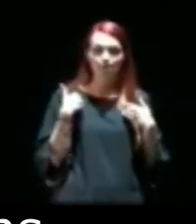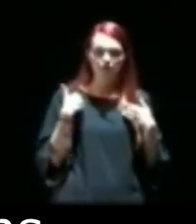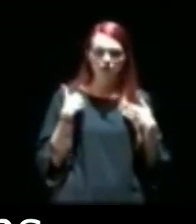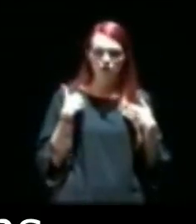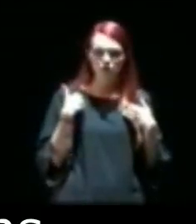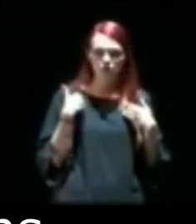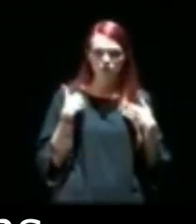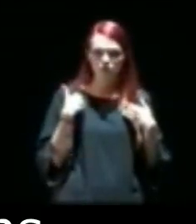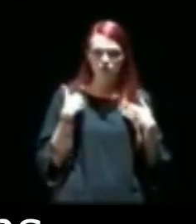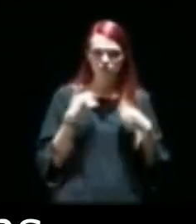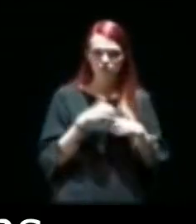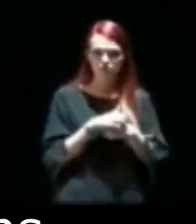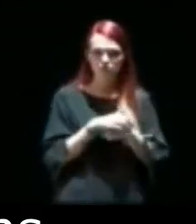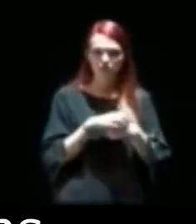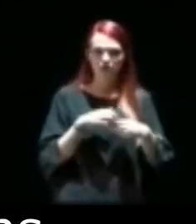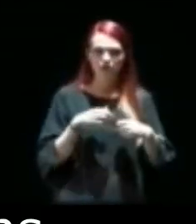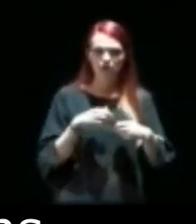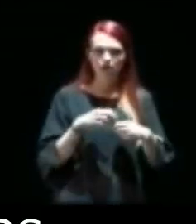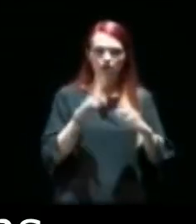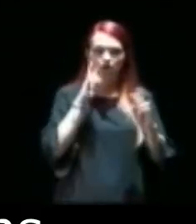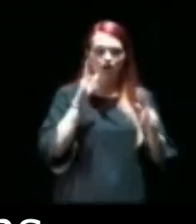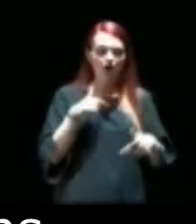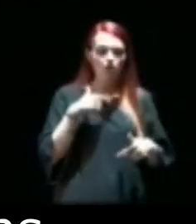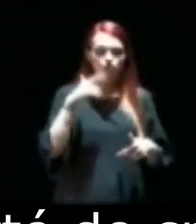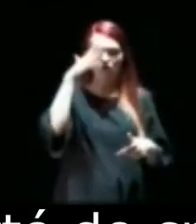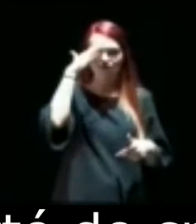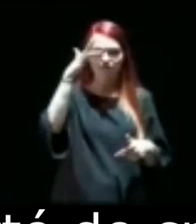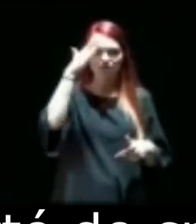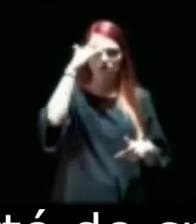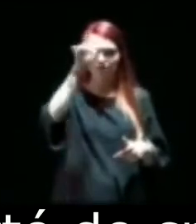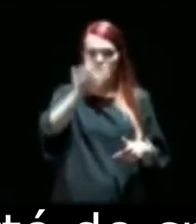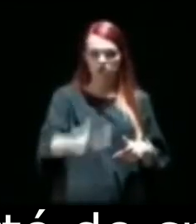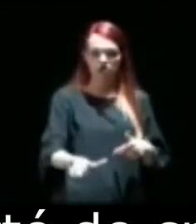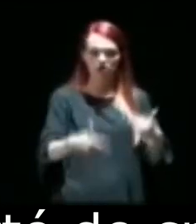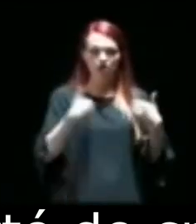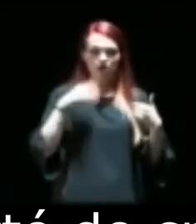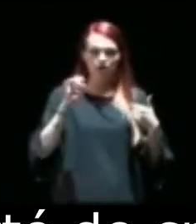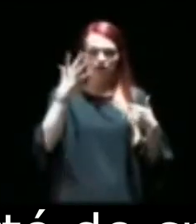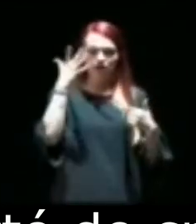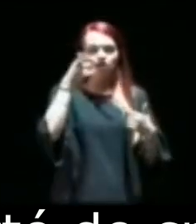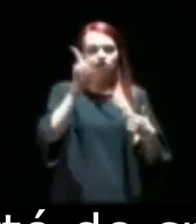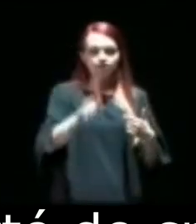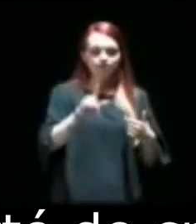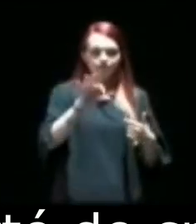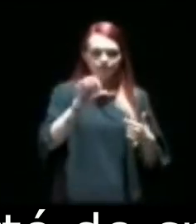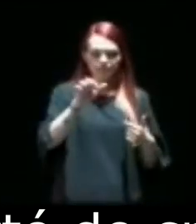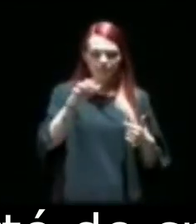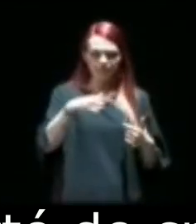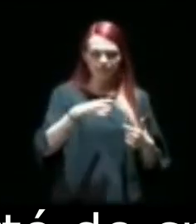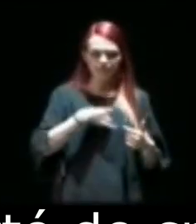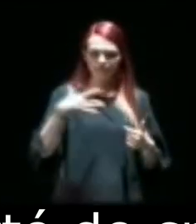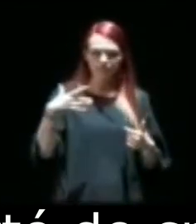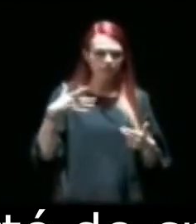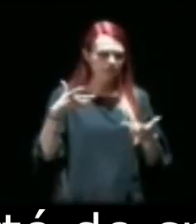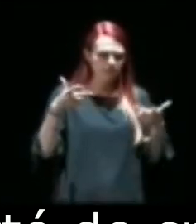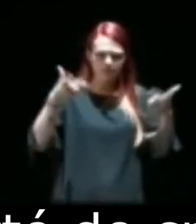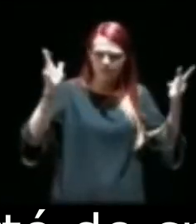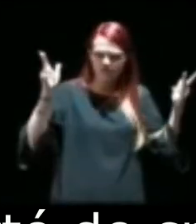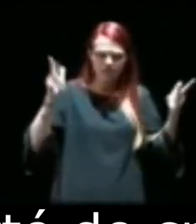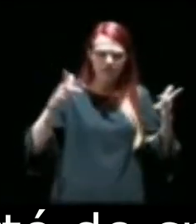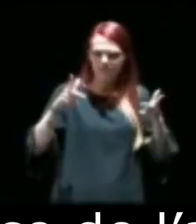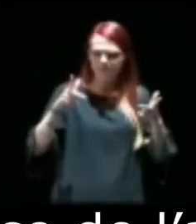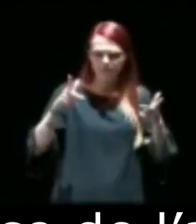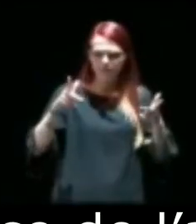los... bueno, él es el inventor de las autoficciones. También, lógicamente, con Sergio Blanco, absoluta libertad de